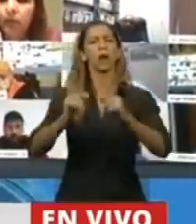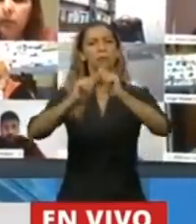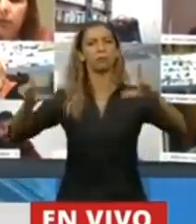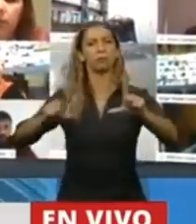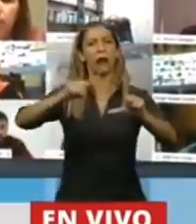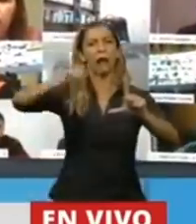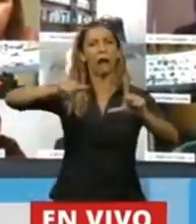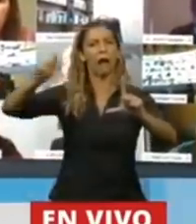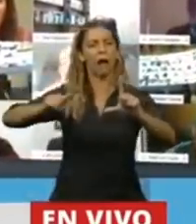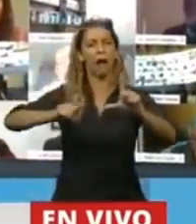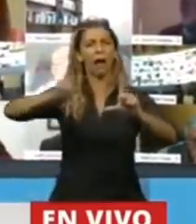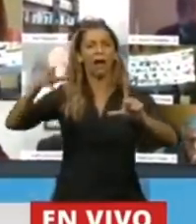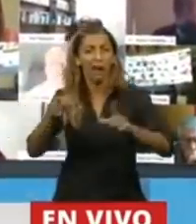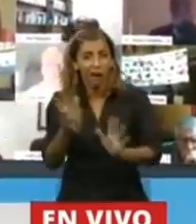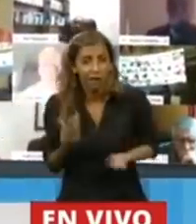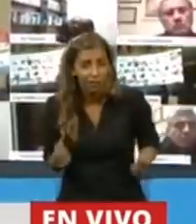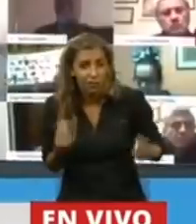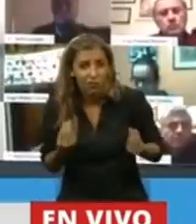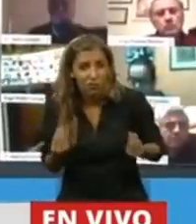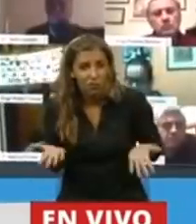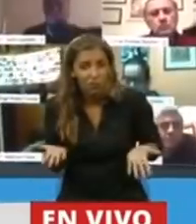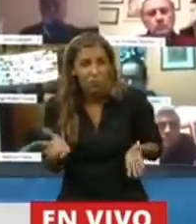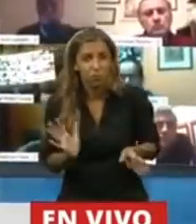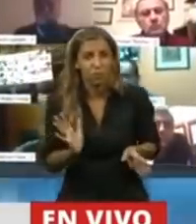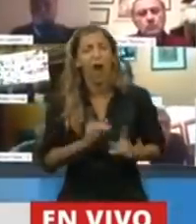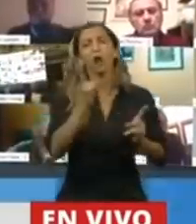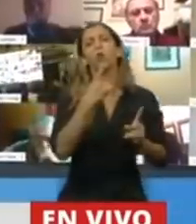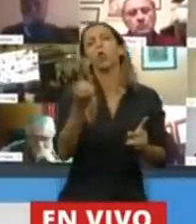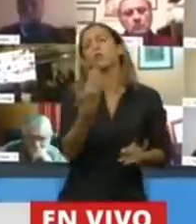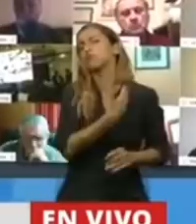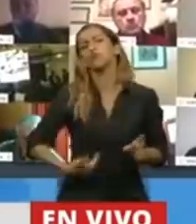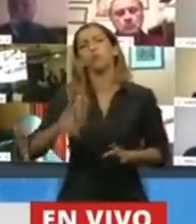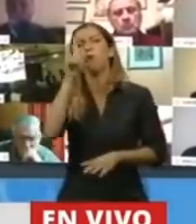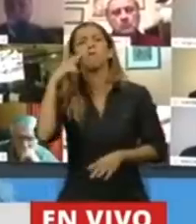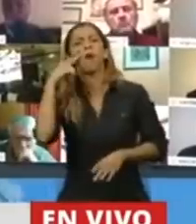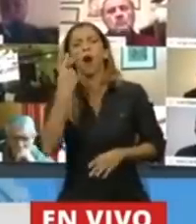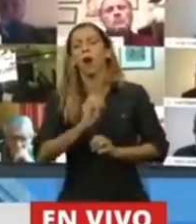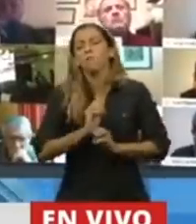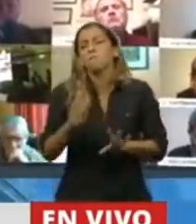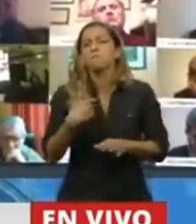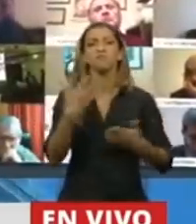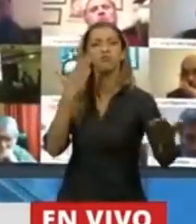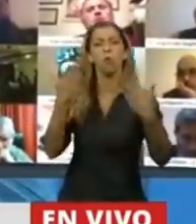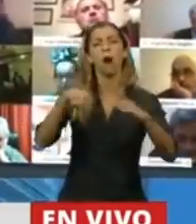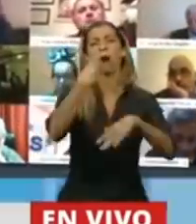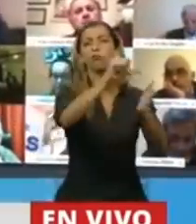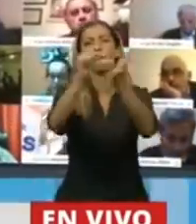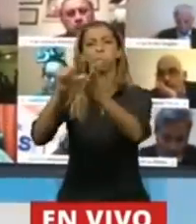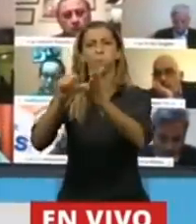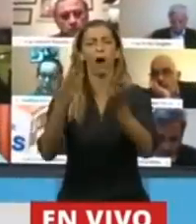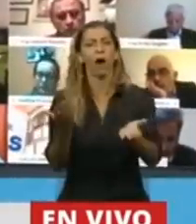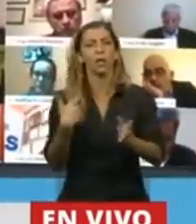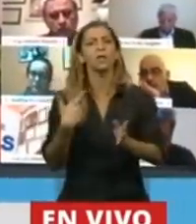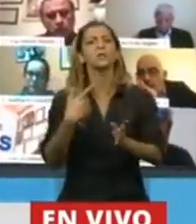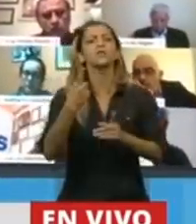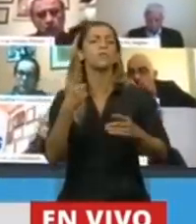Coronavirus en Argentina, esto es de la Nación. La debilidad de Fernández por compararse con otros países ya le generó dos roces diplomáticos en un mes.